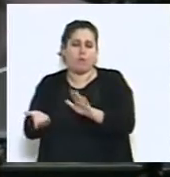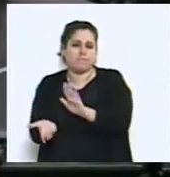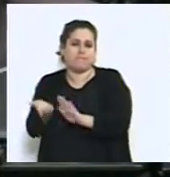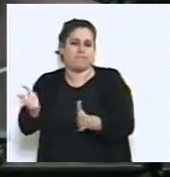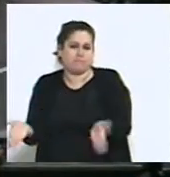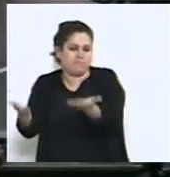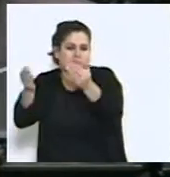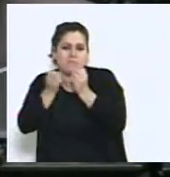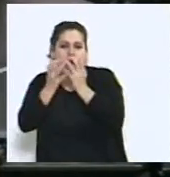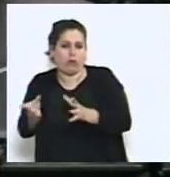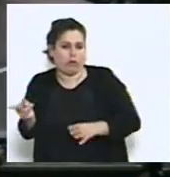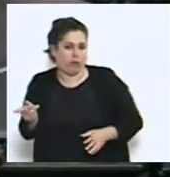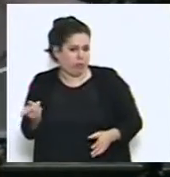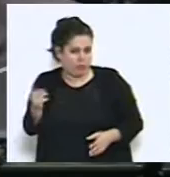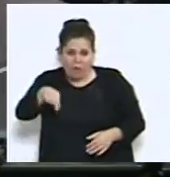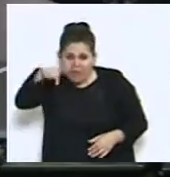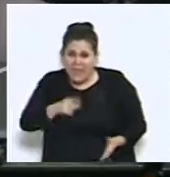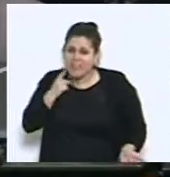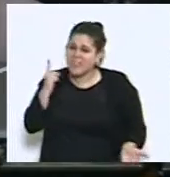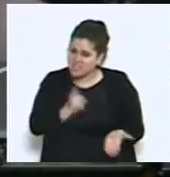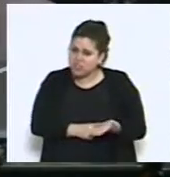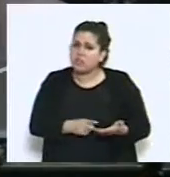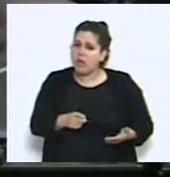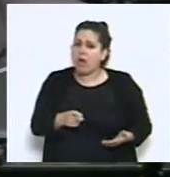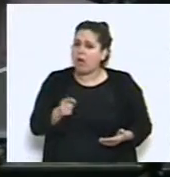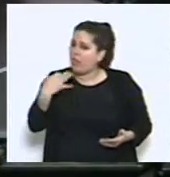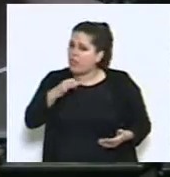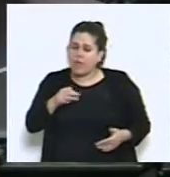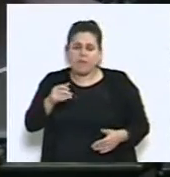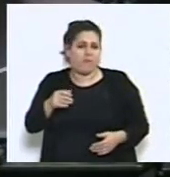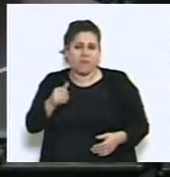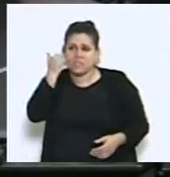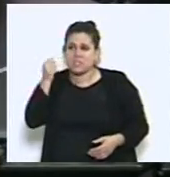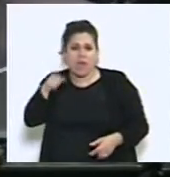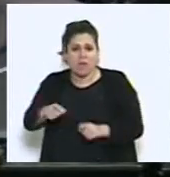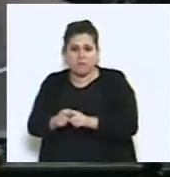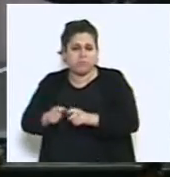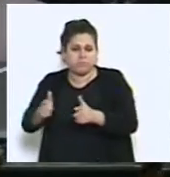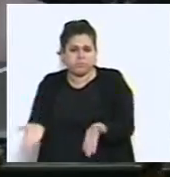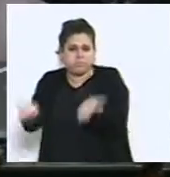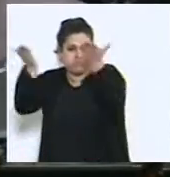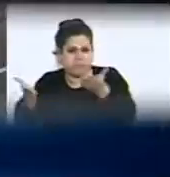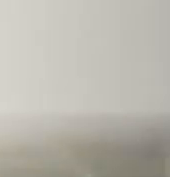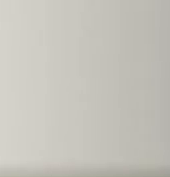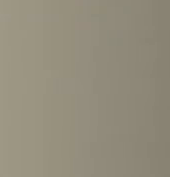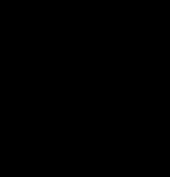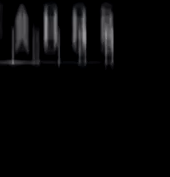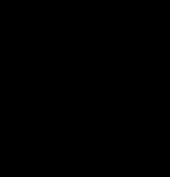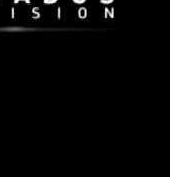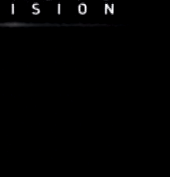económicas, aquí hay decisión para que realmente de una vez por todas reine en el pueblo el amor y la igualdad. Gracias, señora Presidenta.